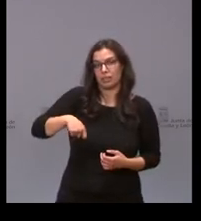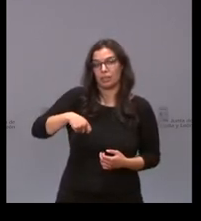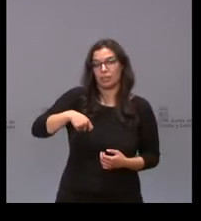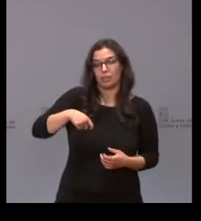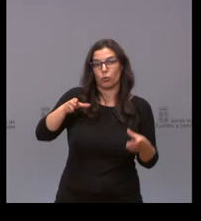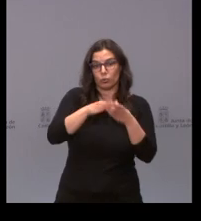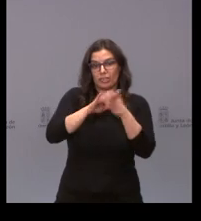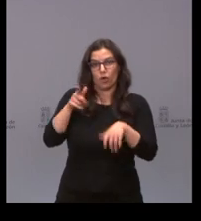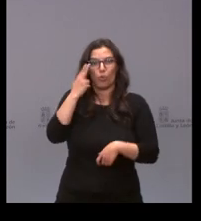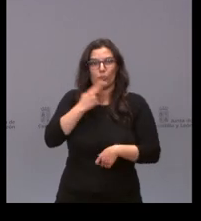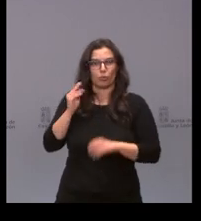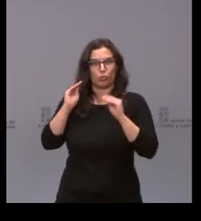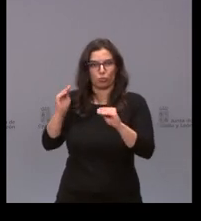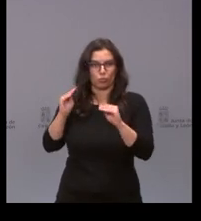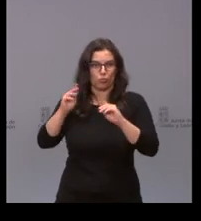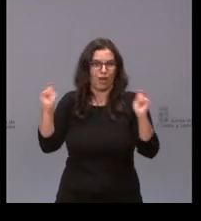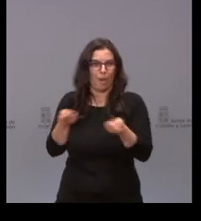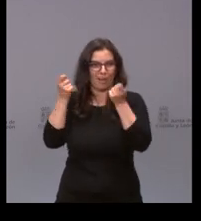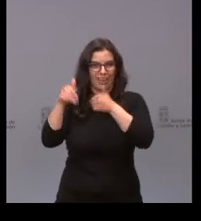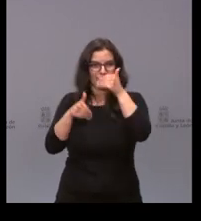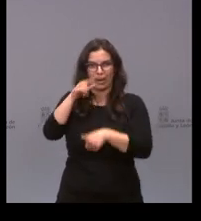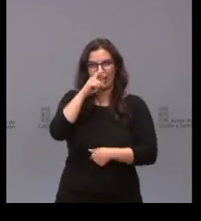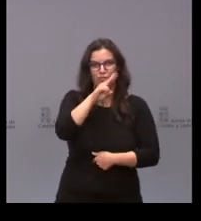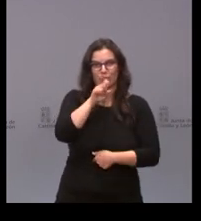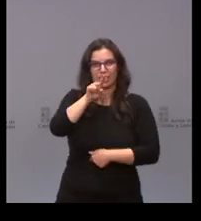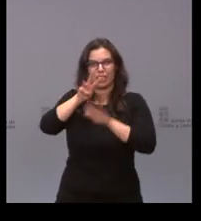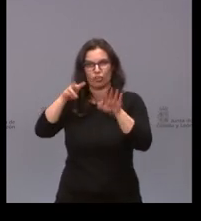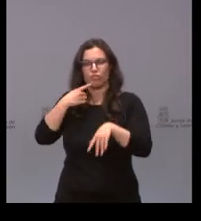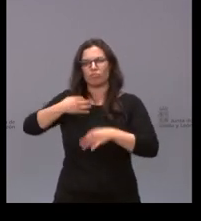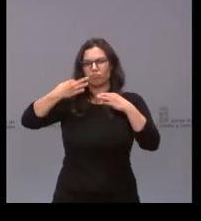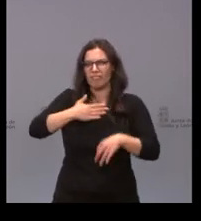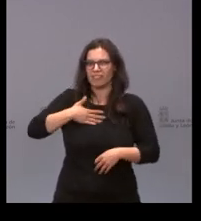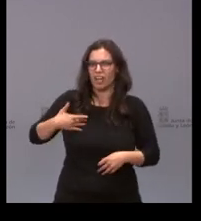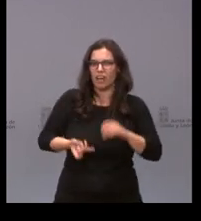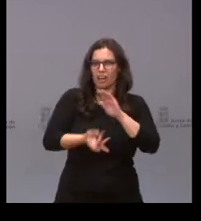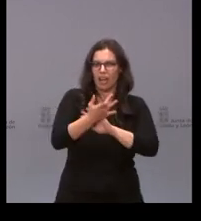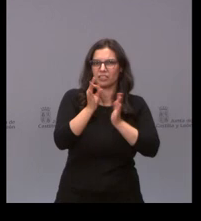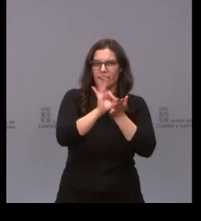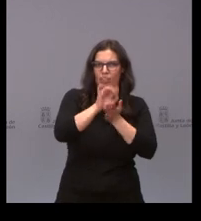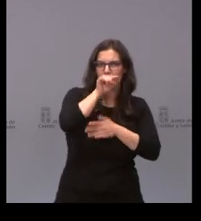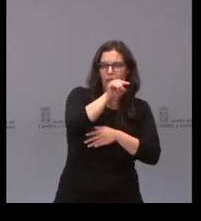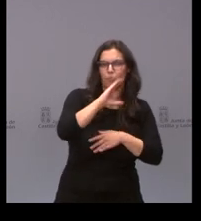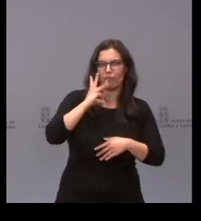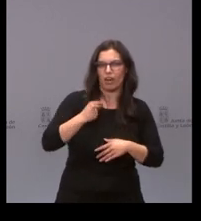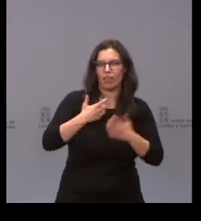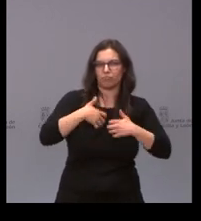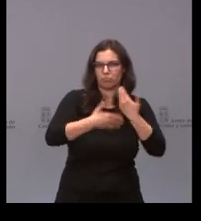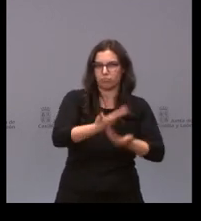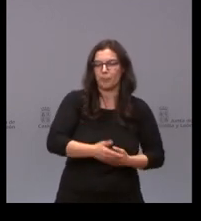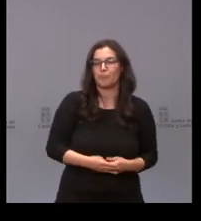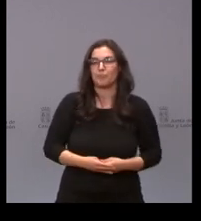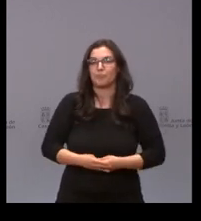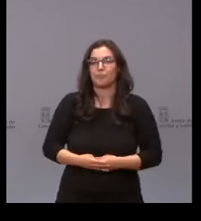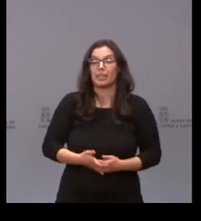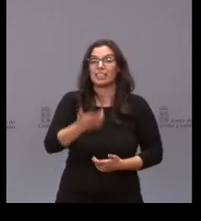la Junta durante la campaña electoral en 2018 a que ese servicio público de radioterapia estuviera en funcionamiento en Ponferrada en el Bierzo y si